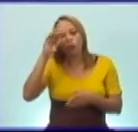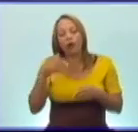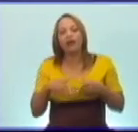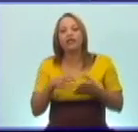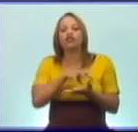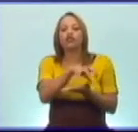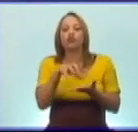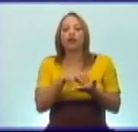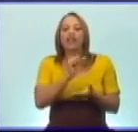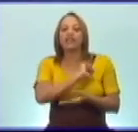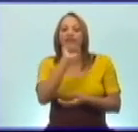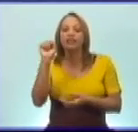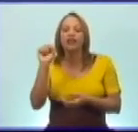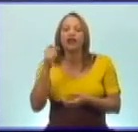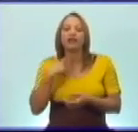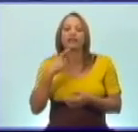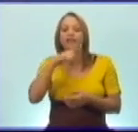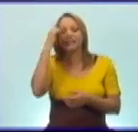y San Antonio de los Baños.